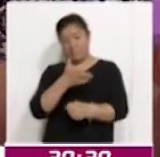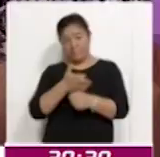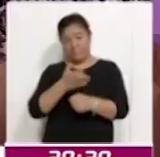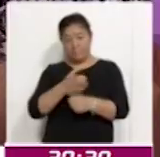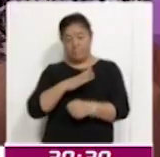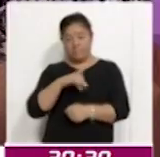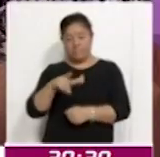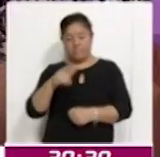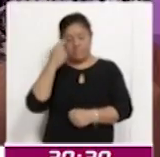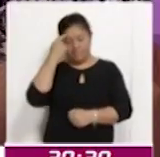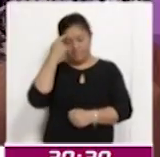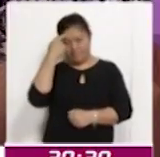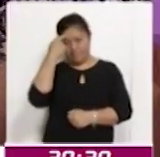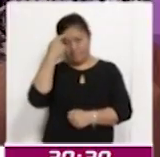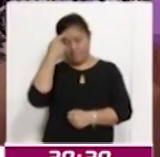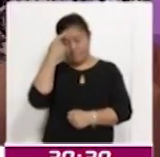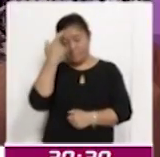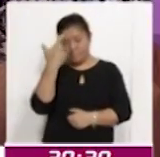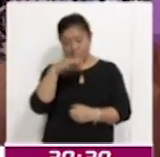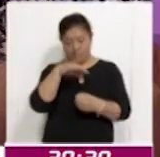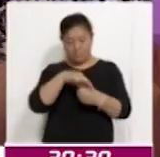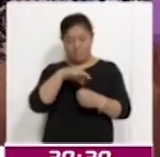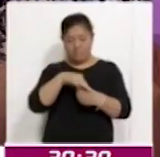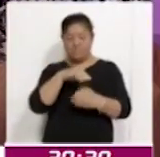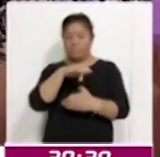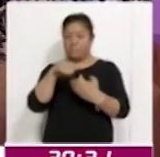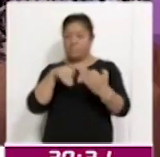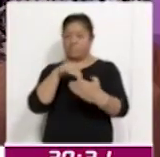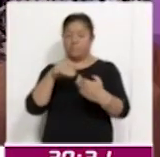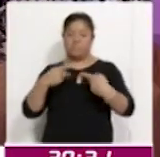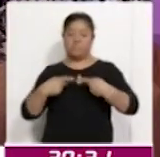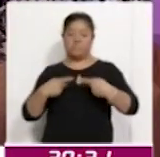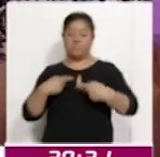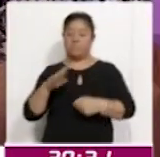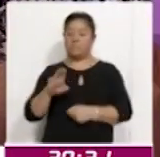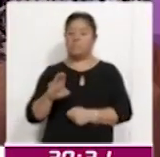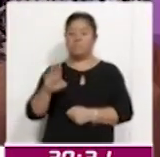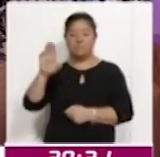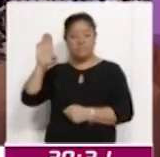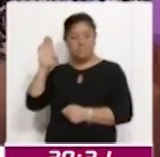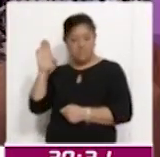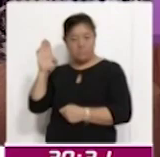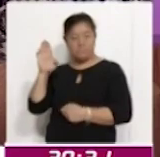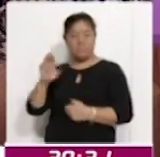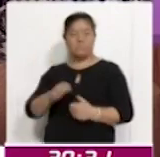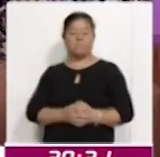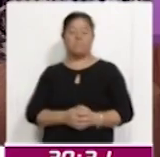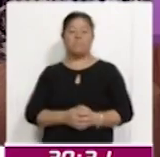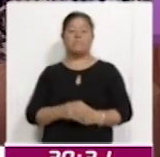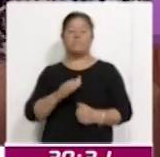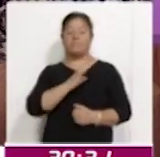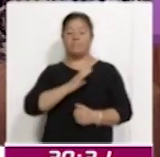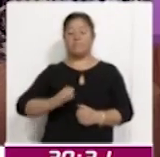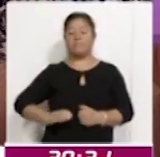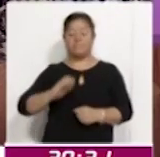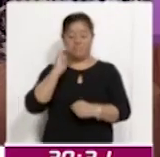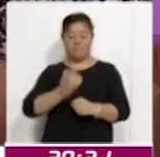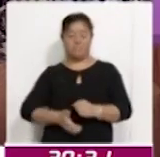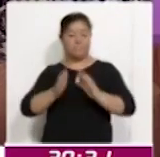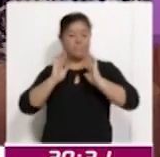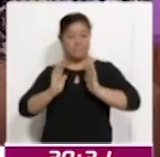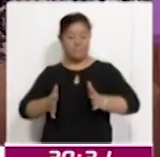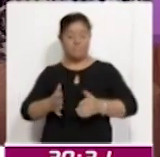etapa de reflexión del voto de la ciudadanía. El pasado miércoles concluyeron las campañas. Y bueno, nosotros como